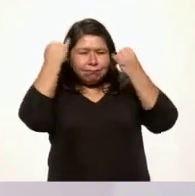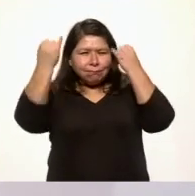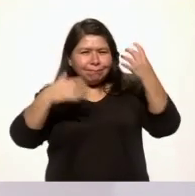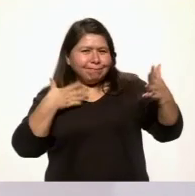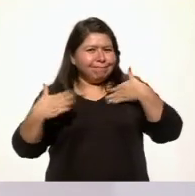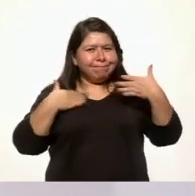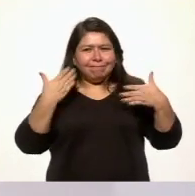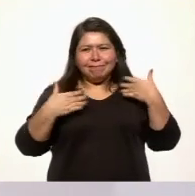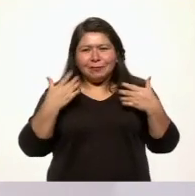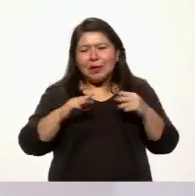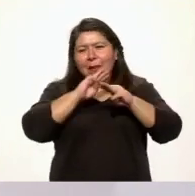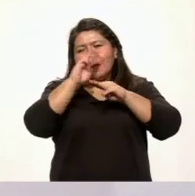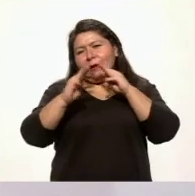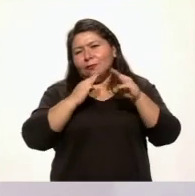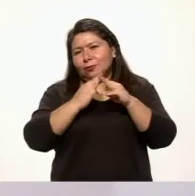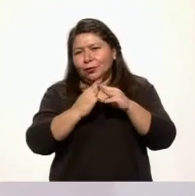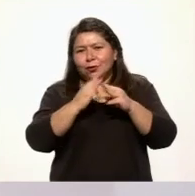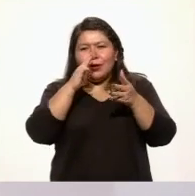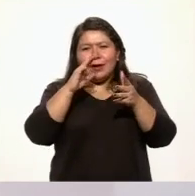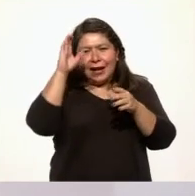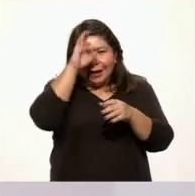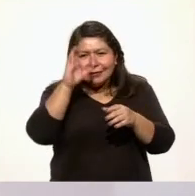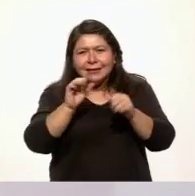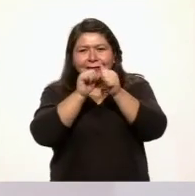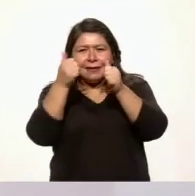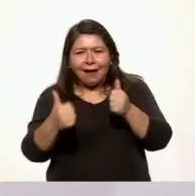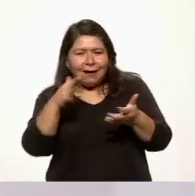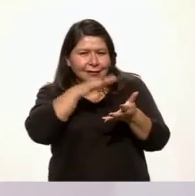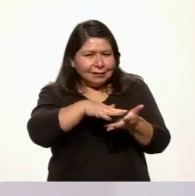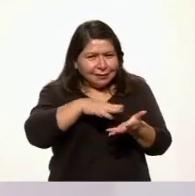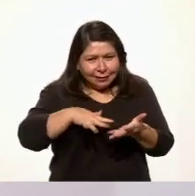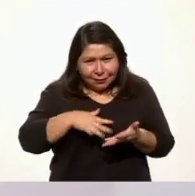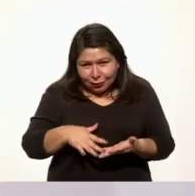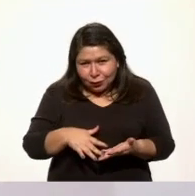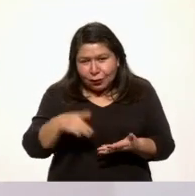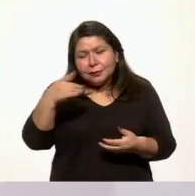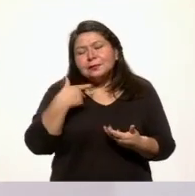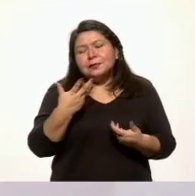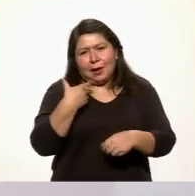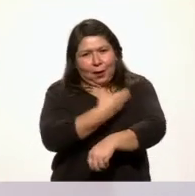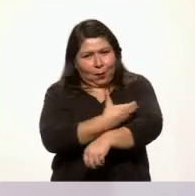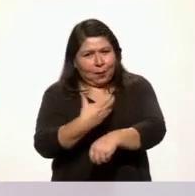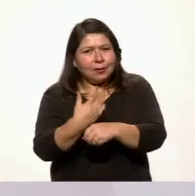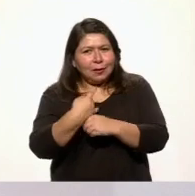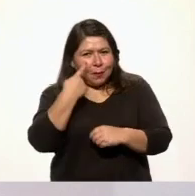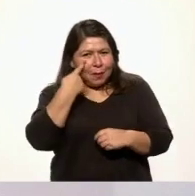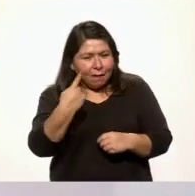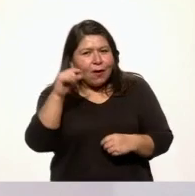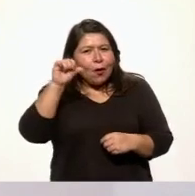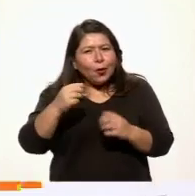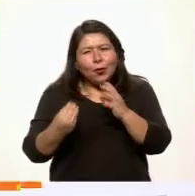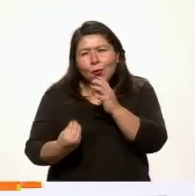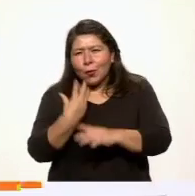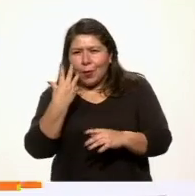lectura, la ciencia, las artes y muchas cosas más. Acompáñame a descubrir una nueva aventura el día de hoy.